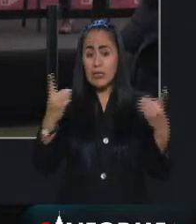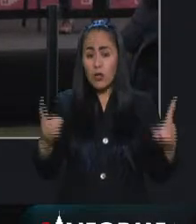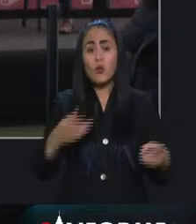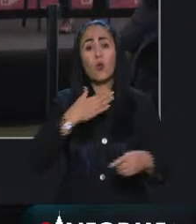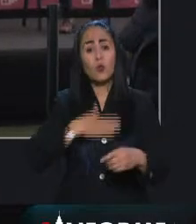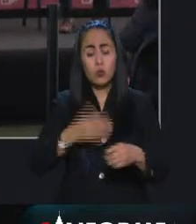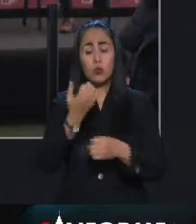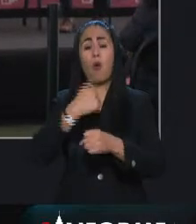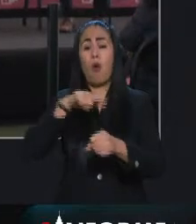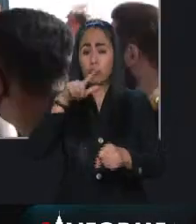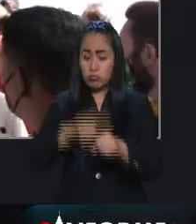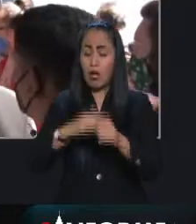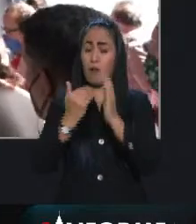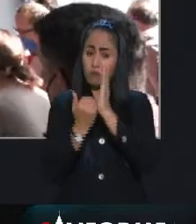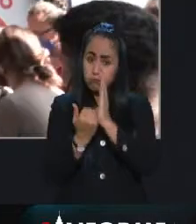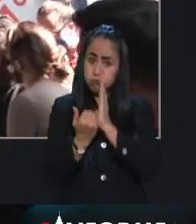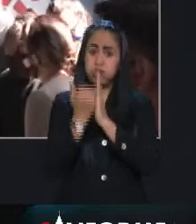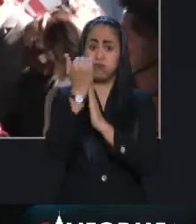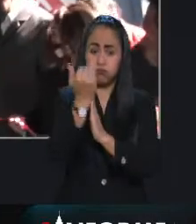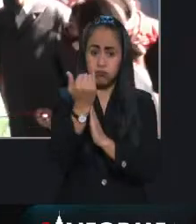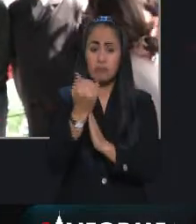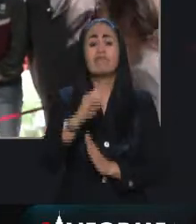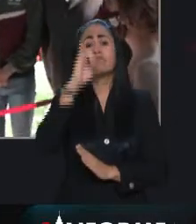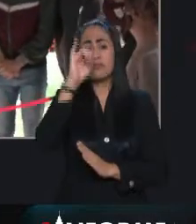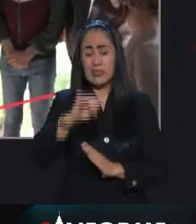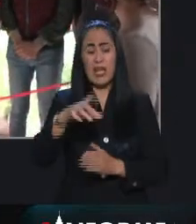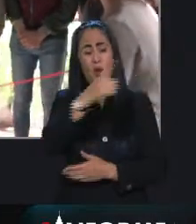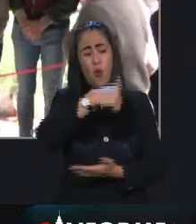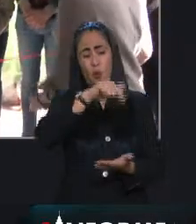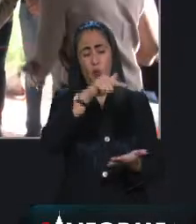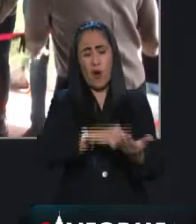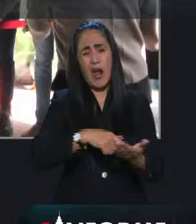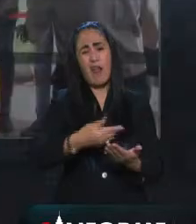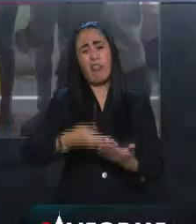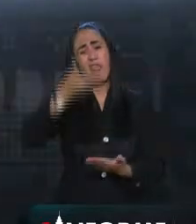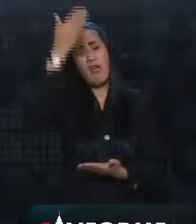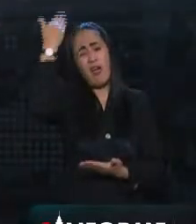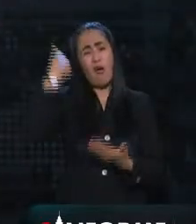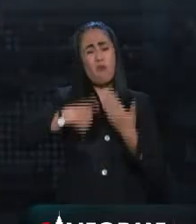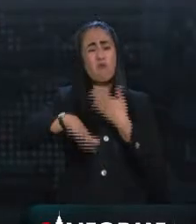sobre todo para las zonas que han sido históricamente marginadas